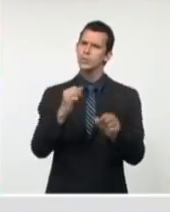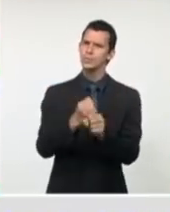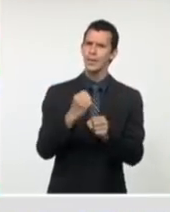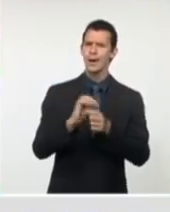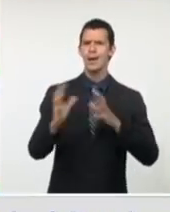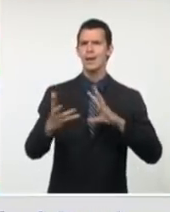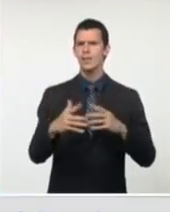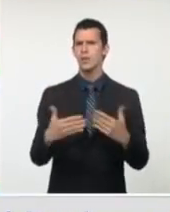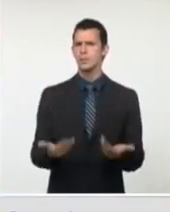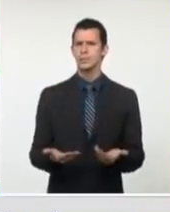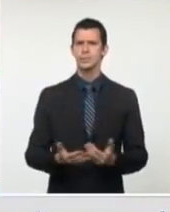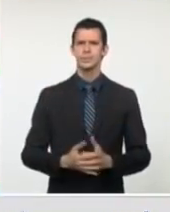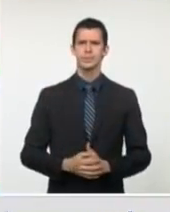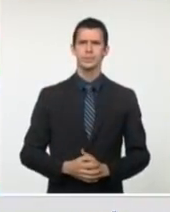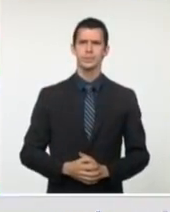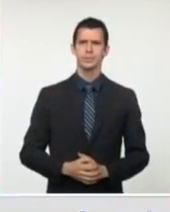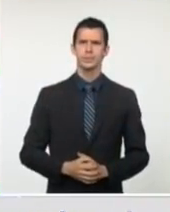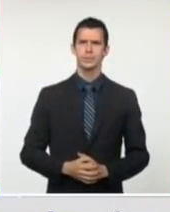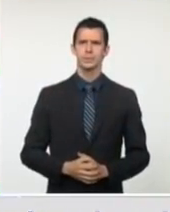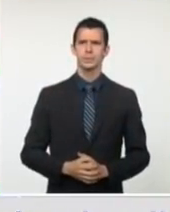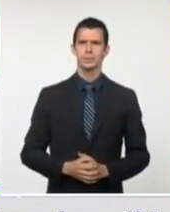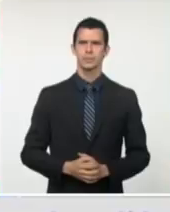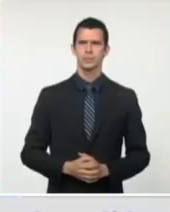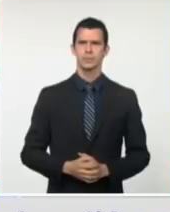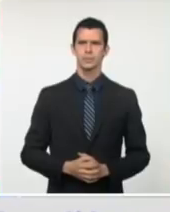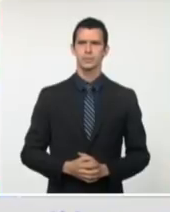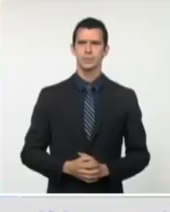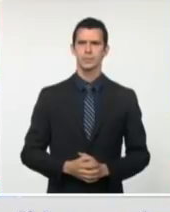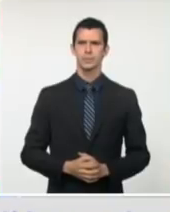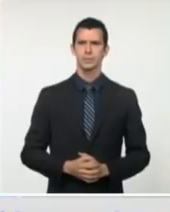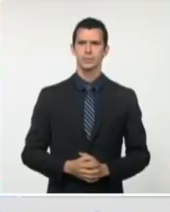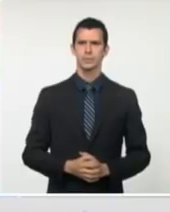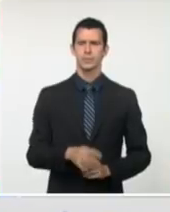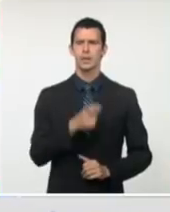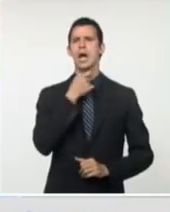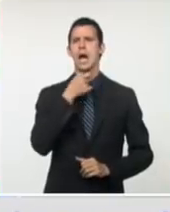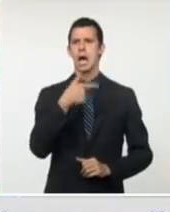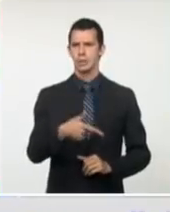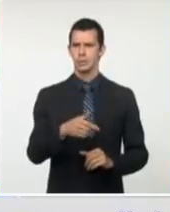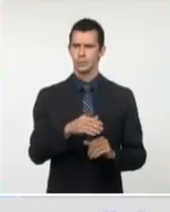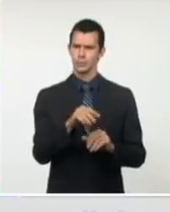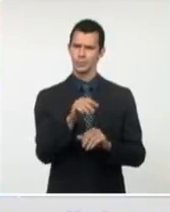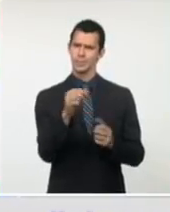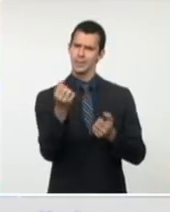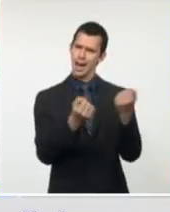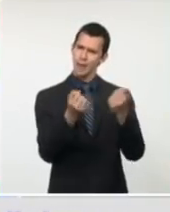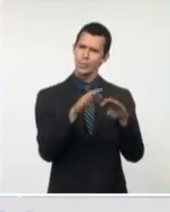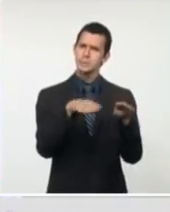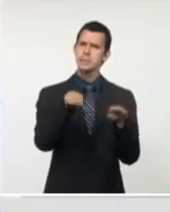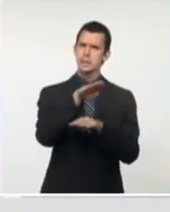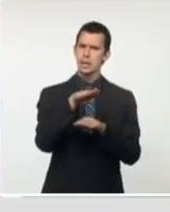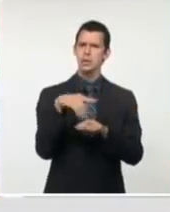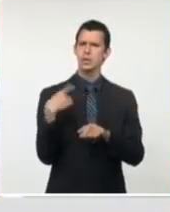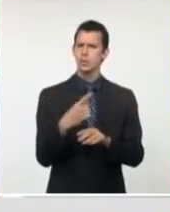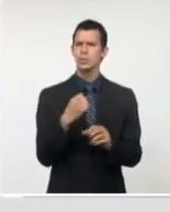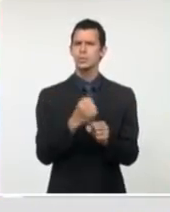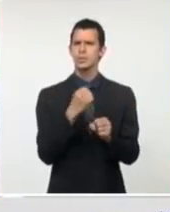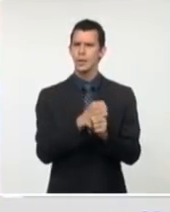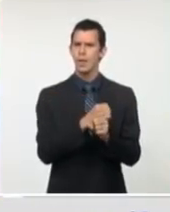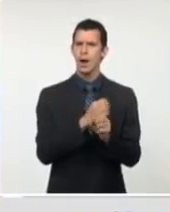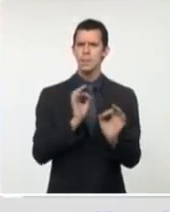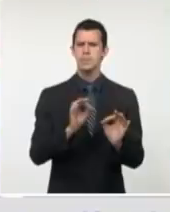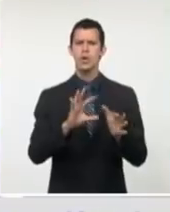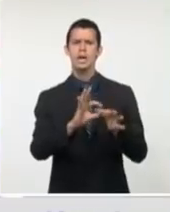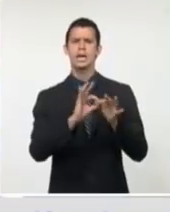del Ministerio de Transporte, nosotros vamos a, tal como se ha venido haciendo hasta hoy, asegurar la